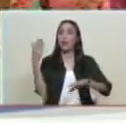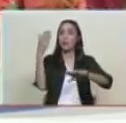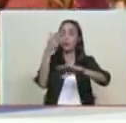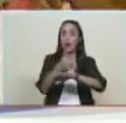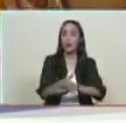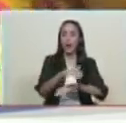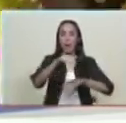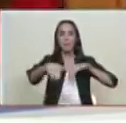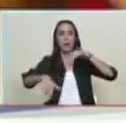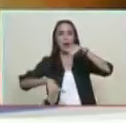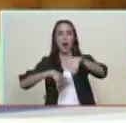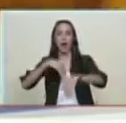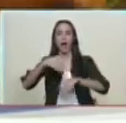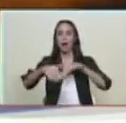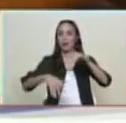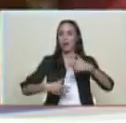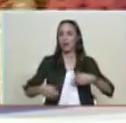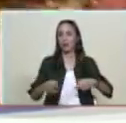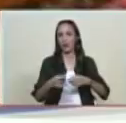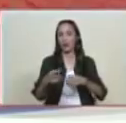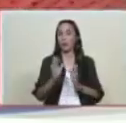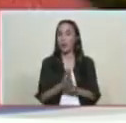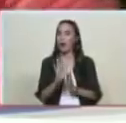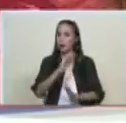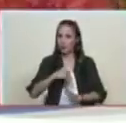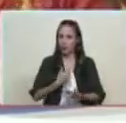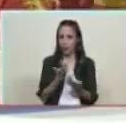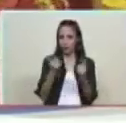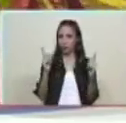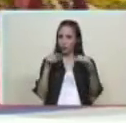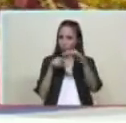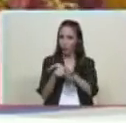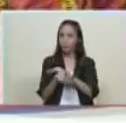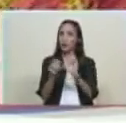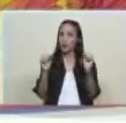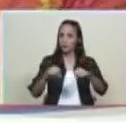y ríos permitidos ¿verdad?